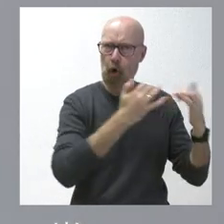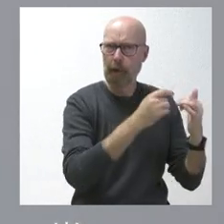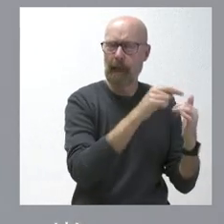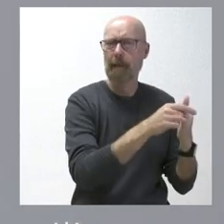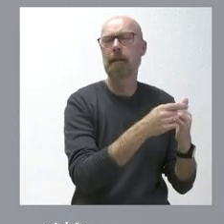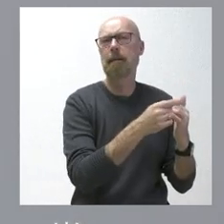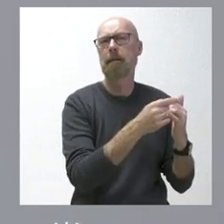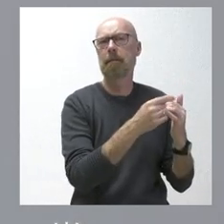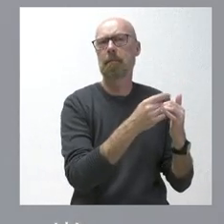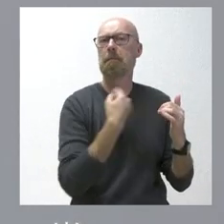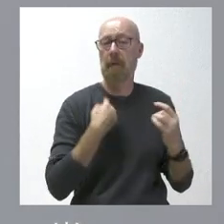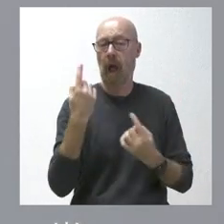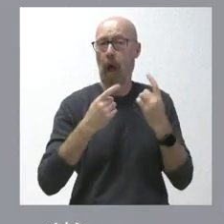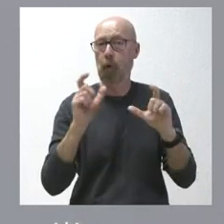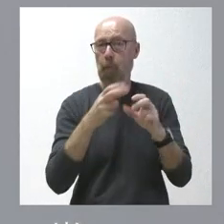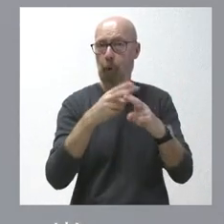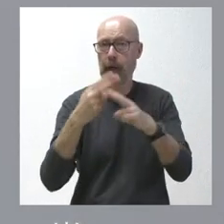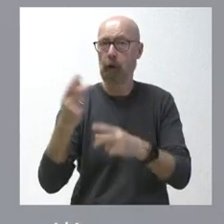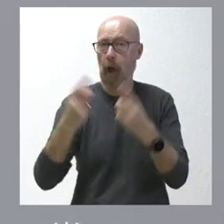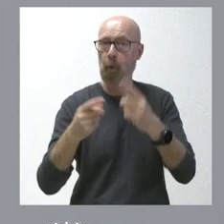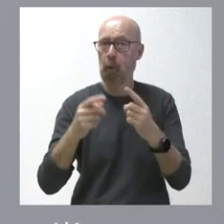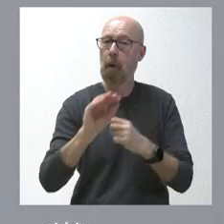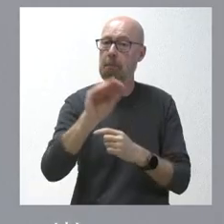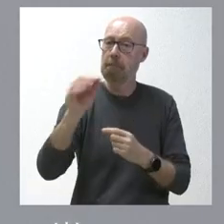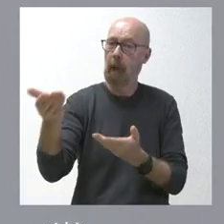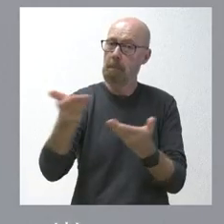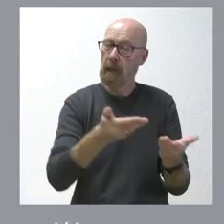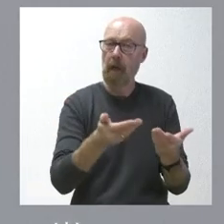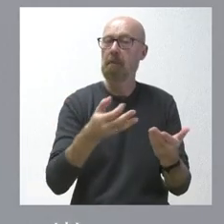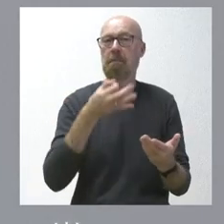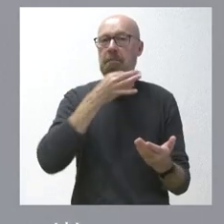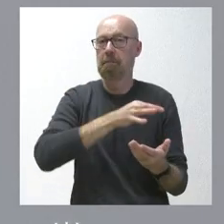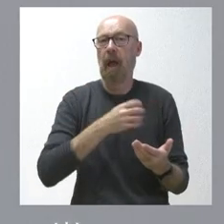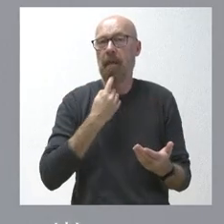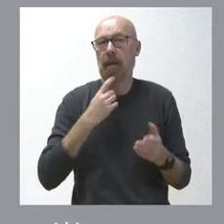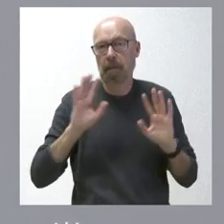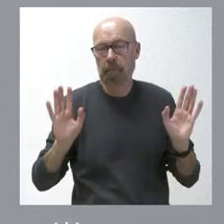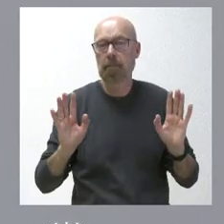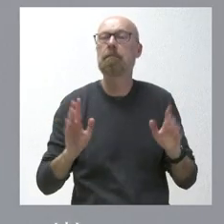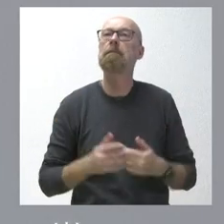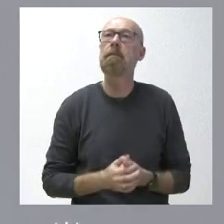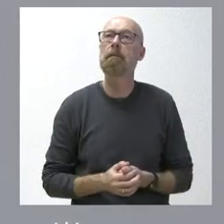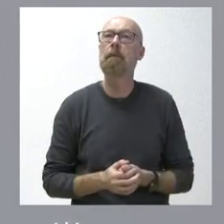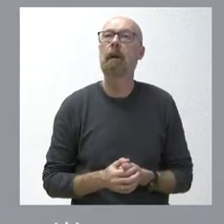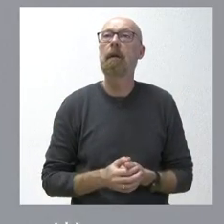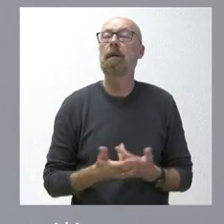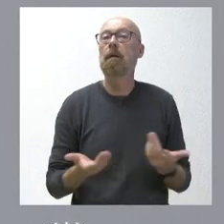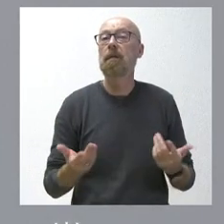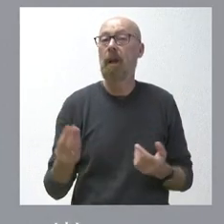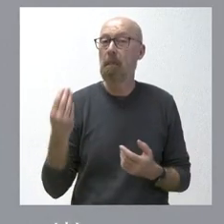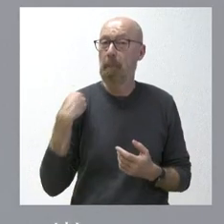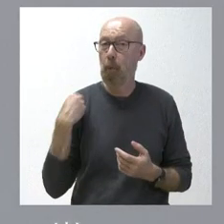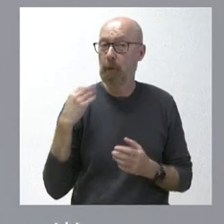efectivamente, algunos grupos que han sido invitados han declinado esta invitación. Pregunta usted